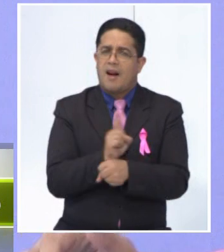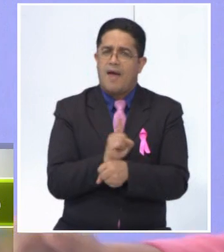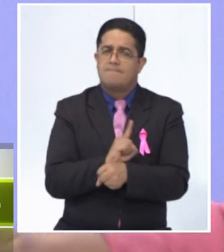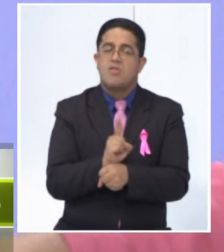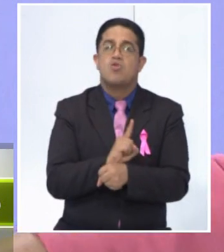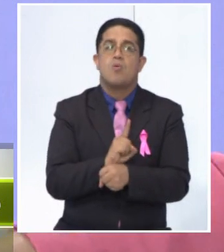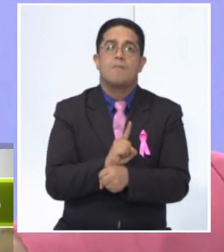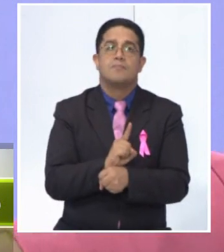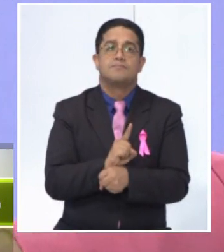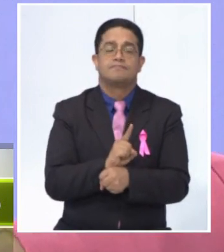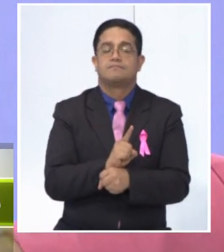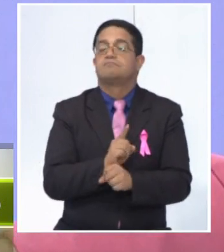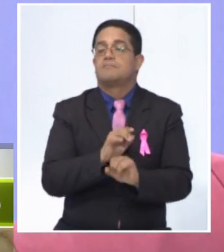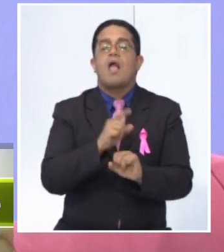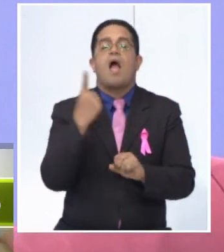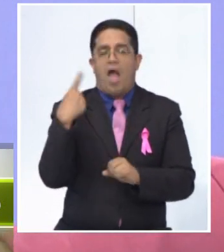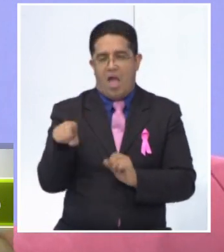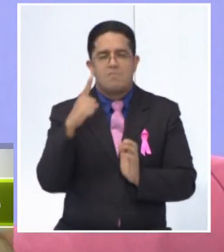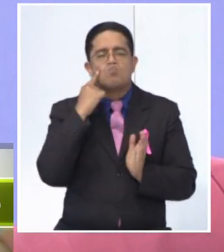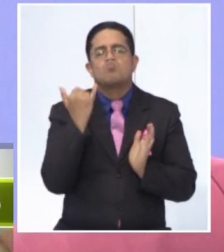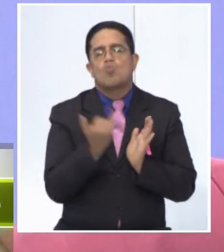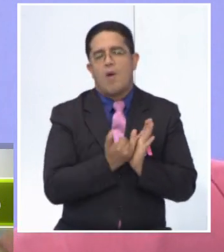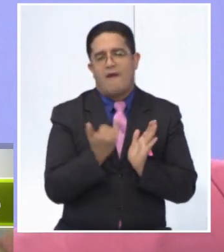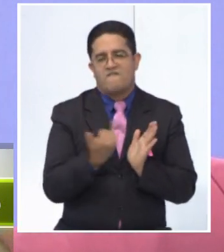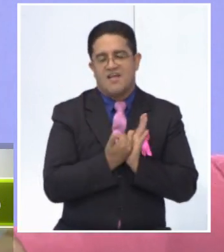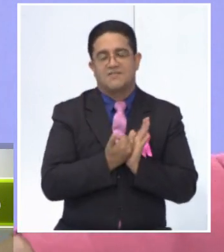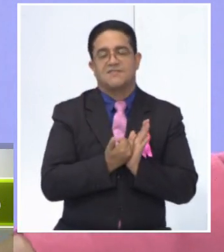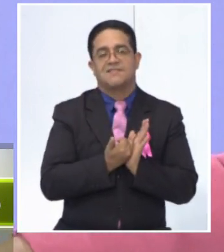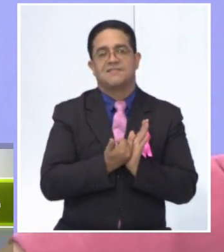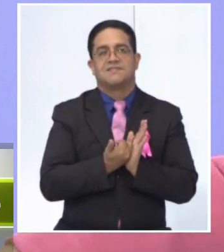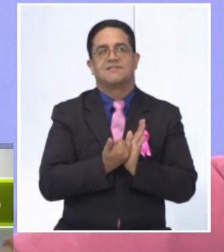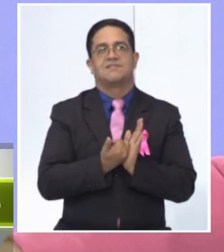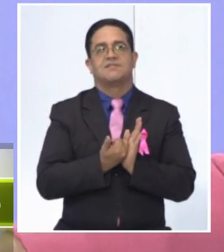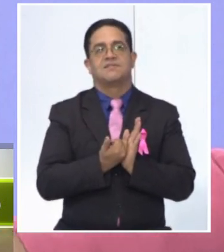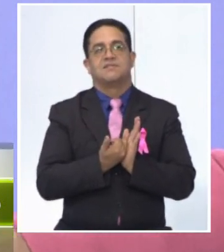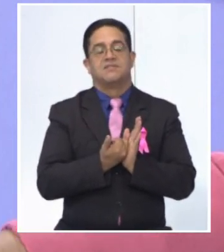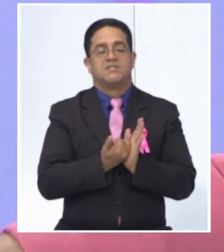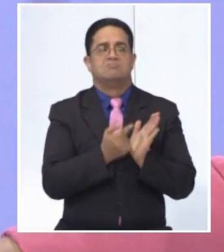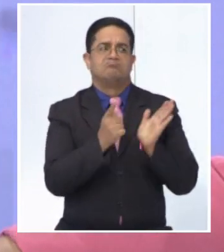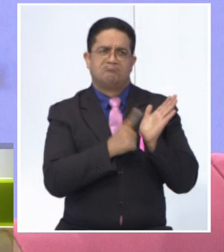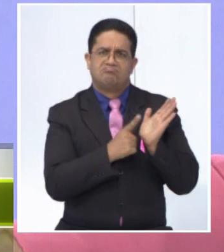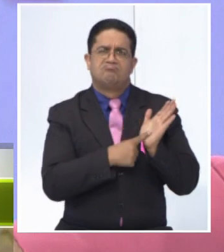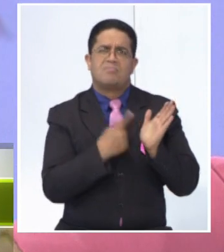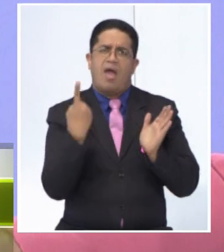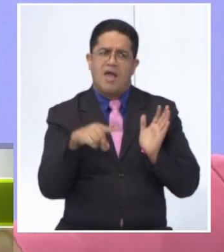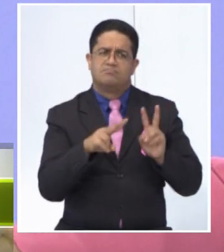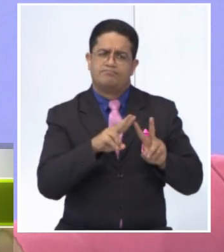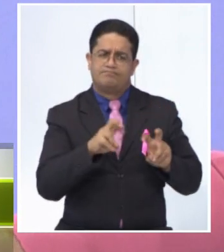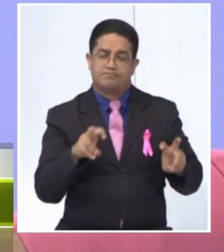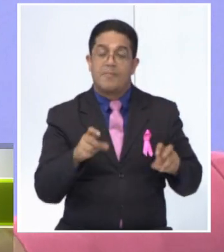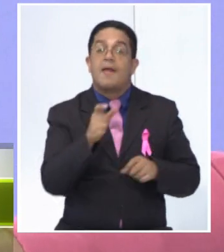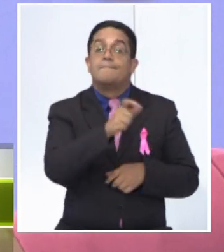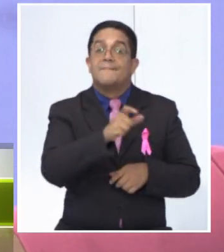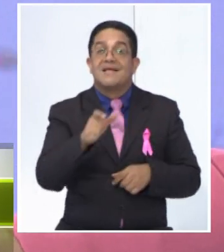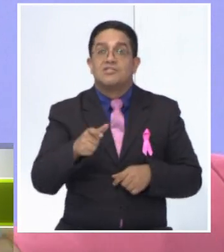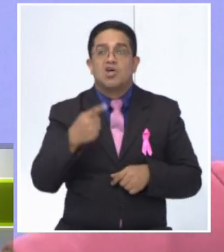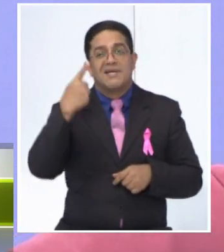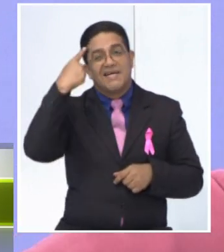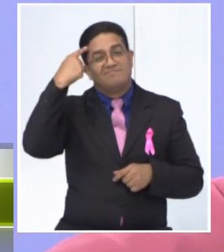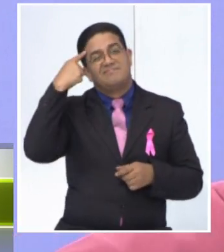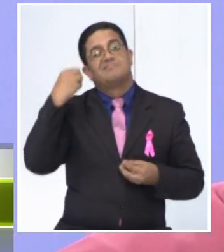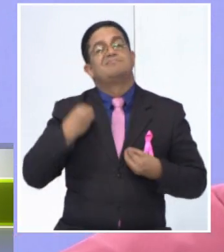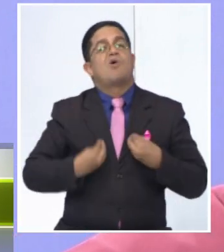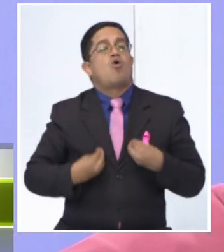O sea, se ha demostrado de forma reiterada que las personas que sufren, por ejemplo,